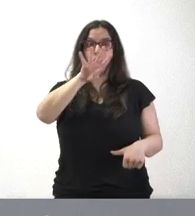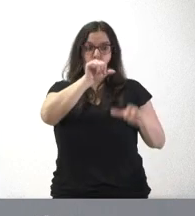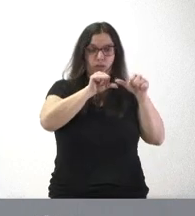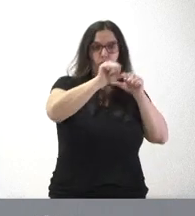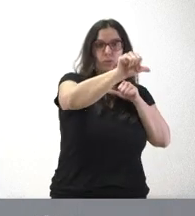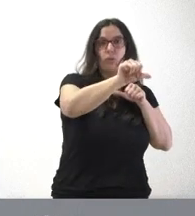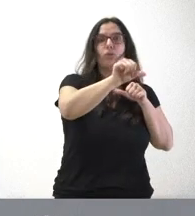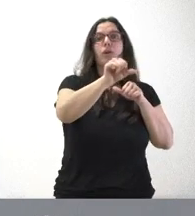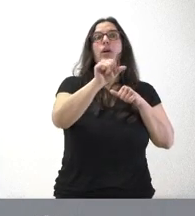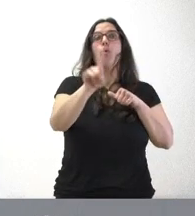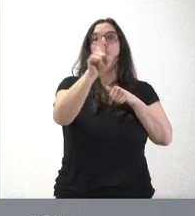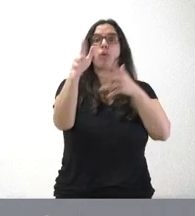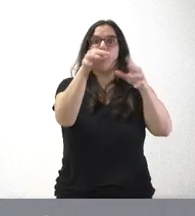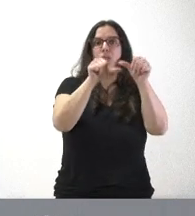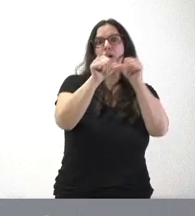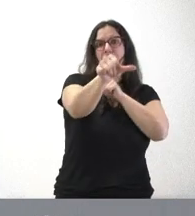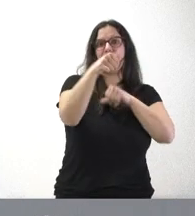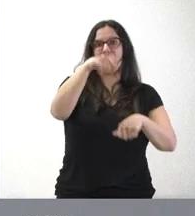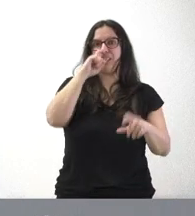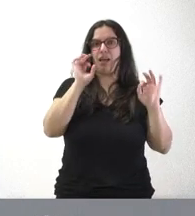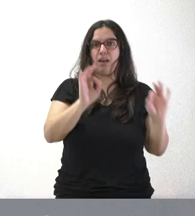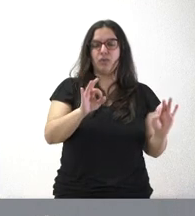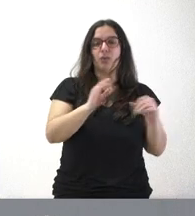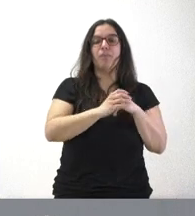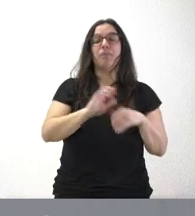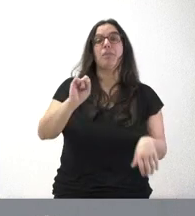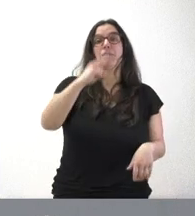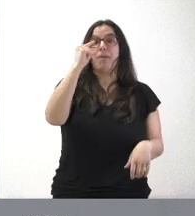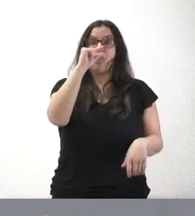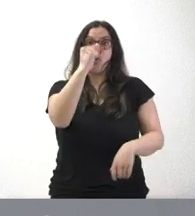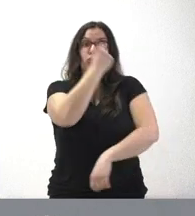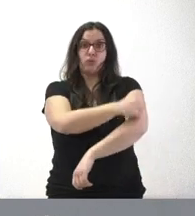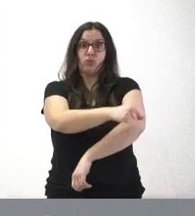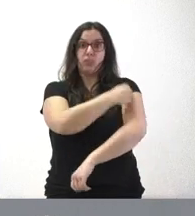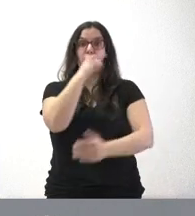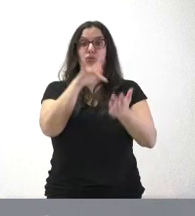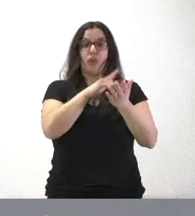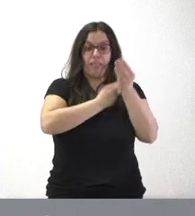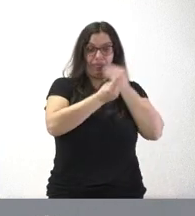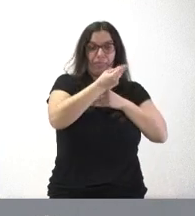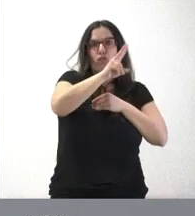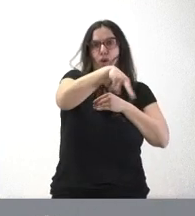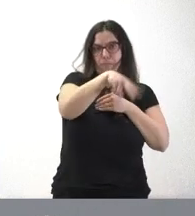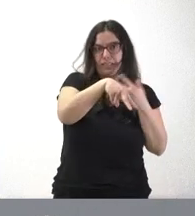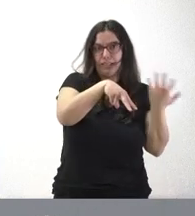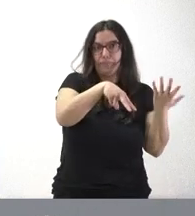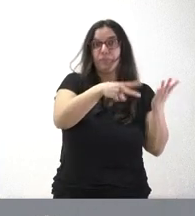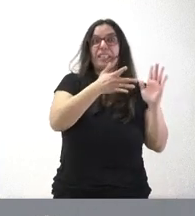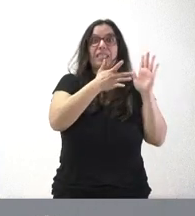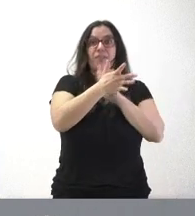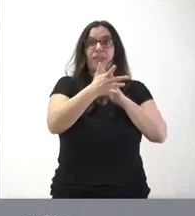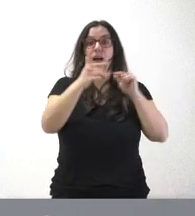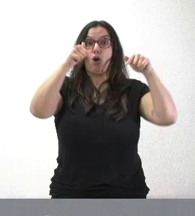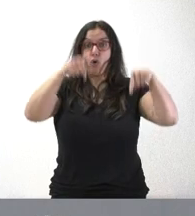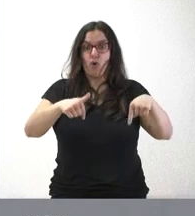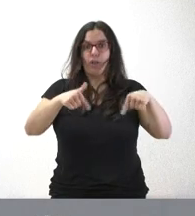a partir del 1 de marzo de este año 2024. La primera dosis se produce a los dos meses de edad. Por tanto, hoy es el